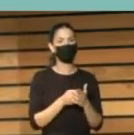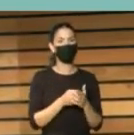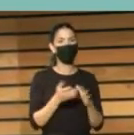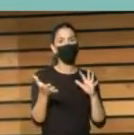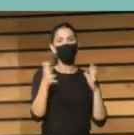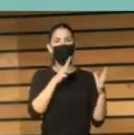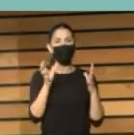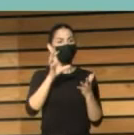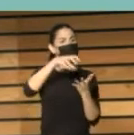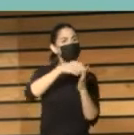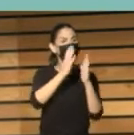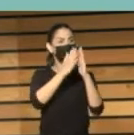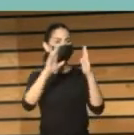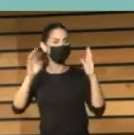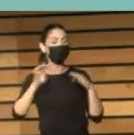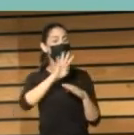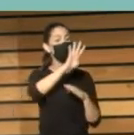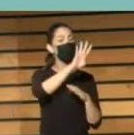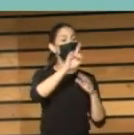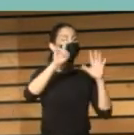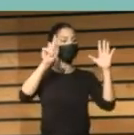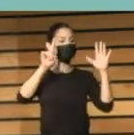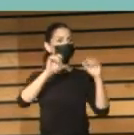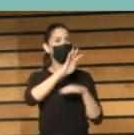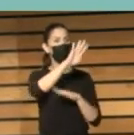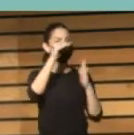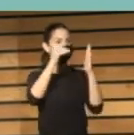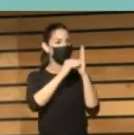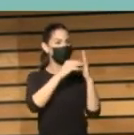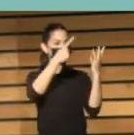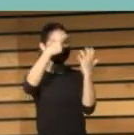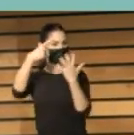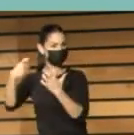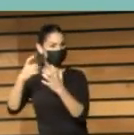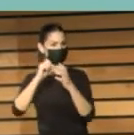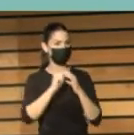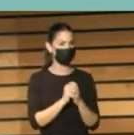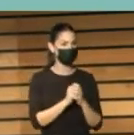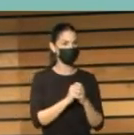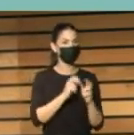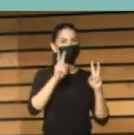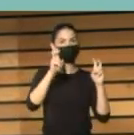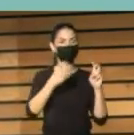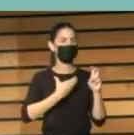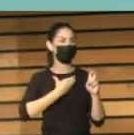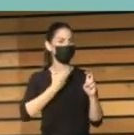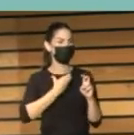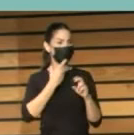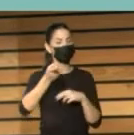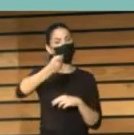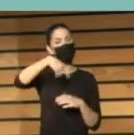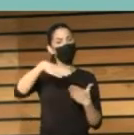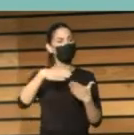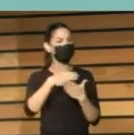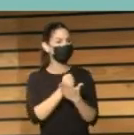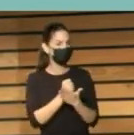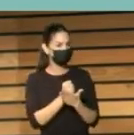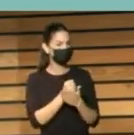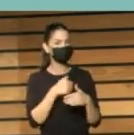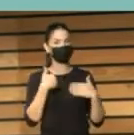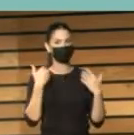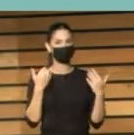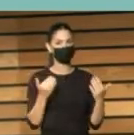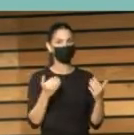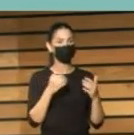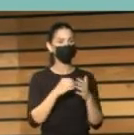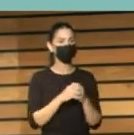.600 bibliotecas públicas de titularidad estatal de las comunidades autónomas o de los ayuntamientos. Todas ellas tienen un valor fundamental